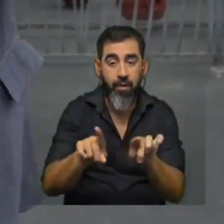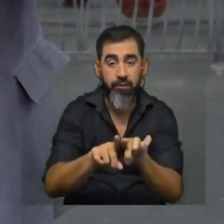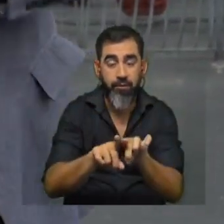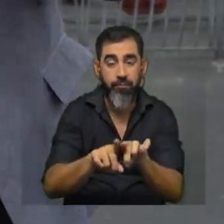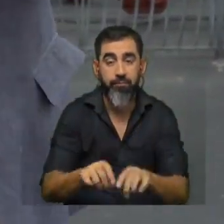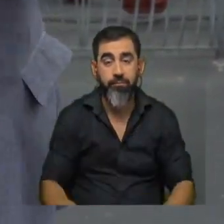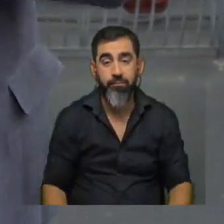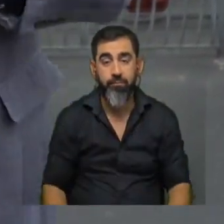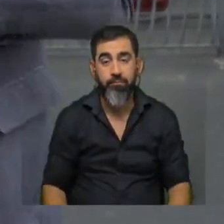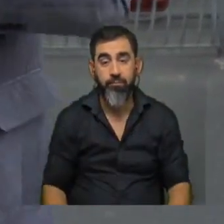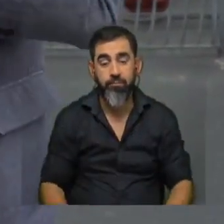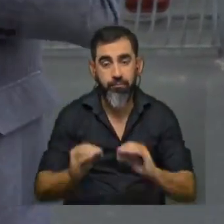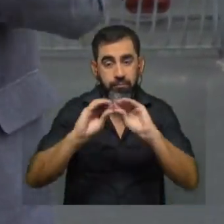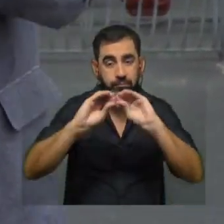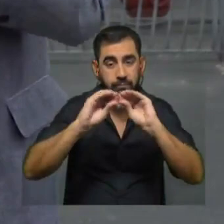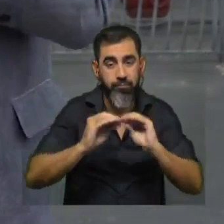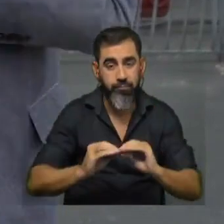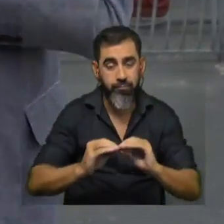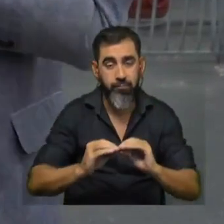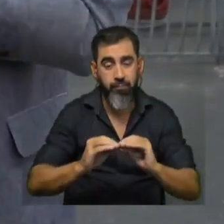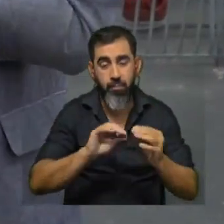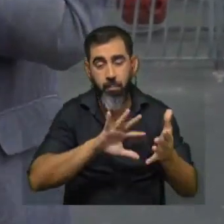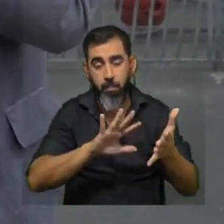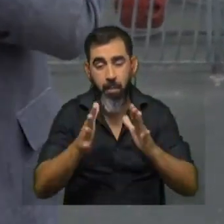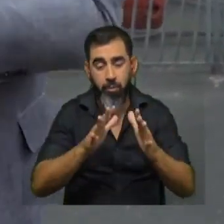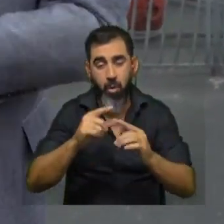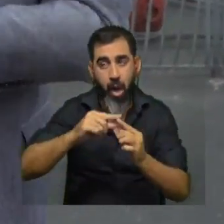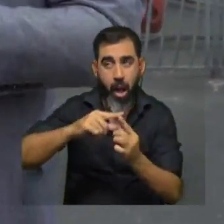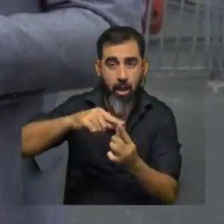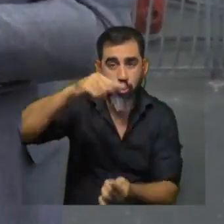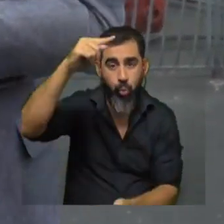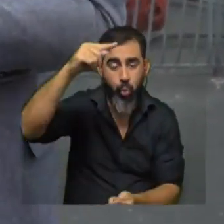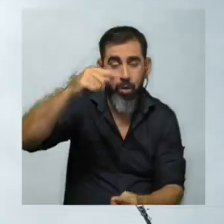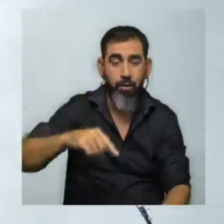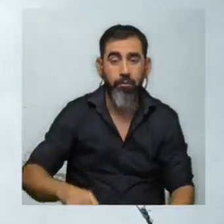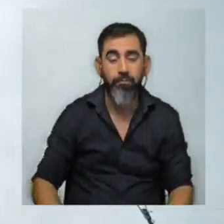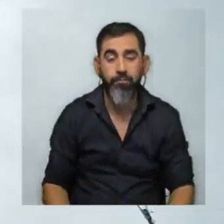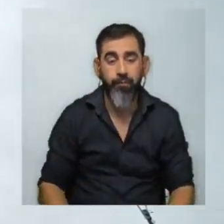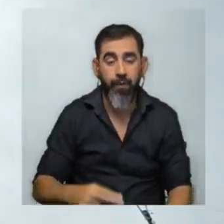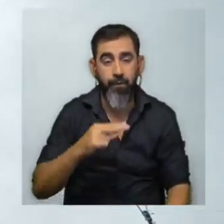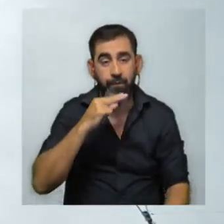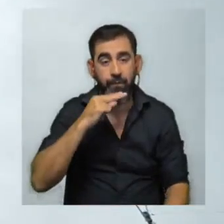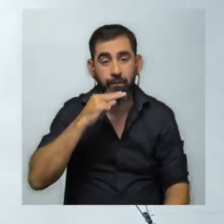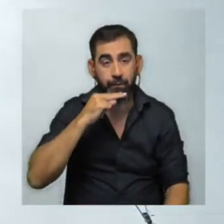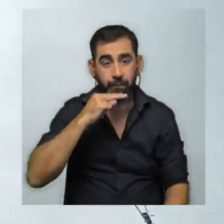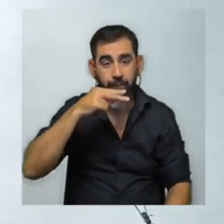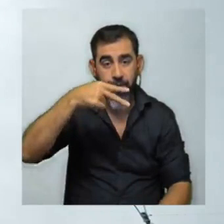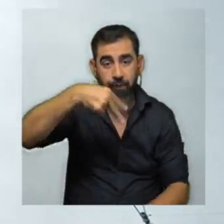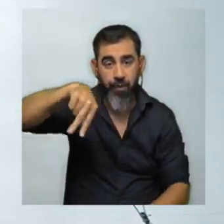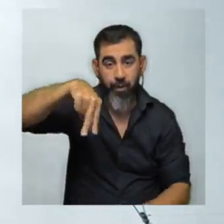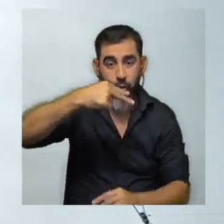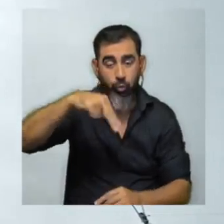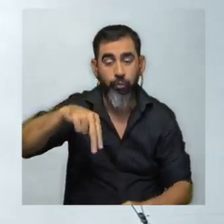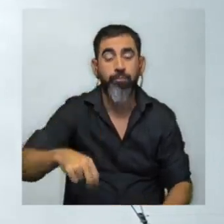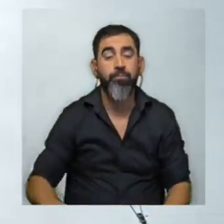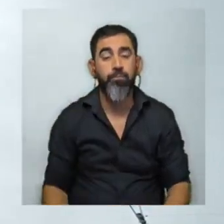y ahí uno puede hacer unas cuentitas estimando más o menos cuál es la altura digamos de la barra esa de la cual está sostenido el barco